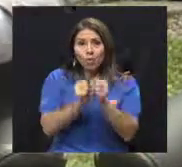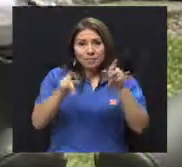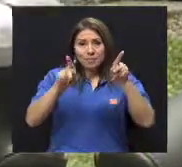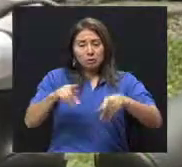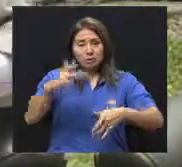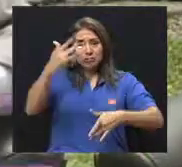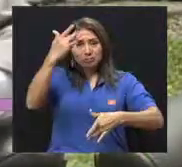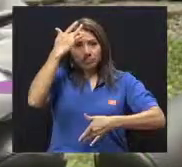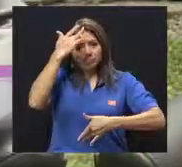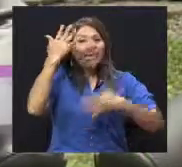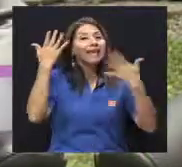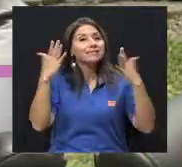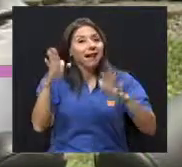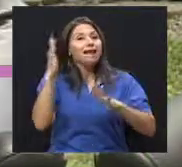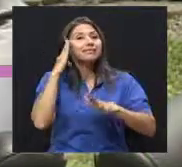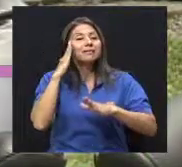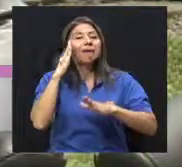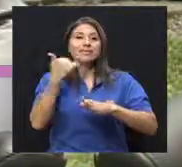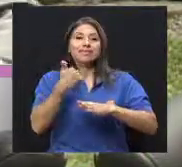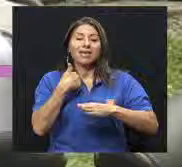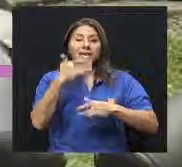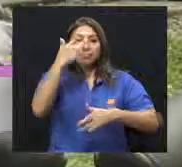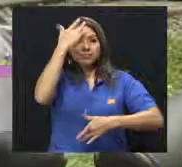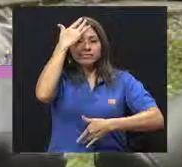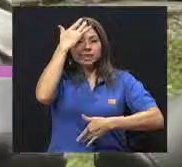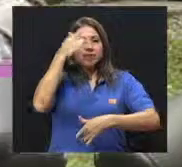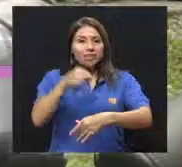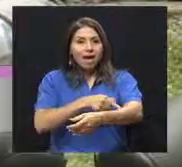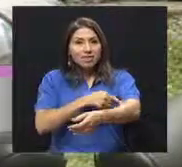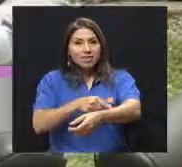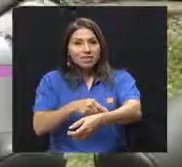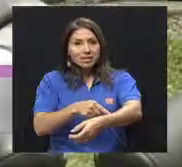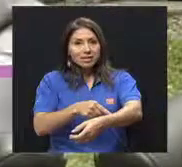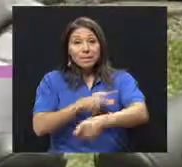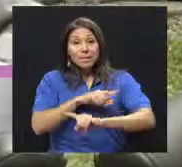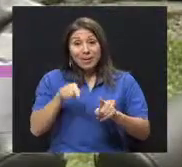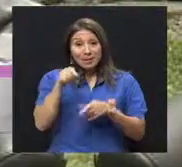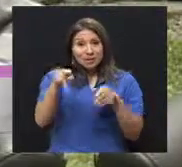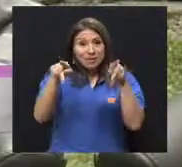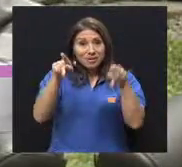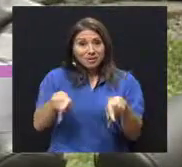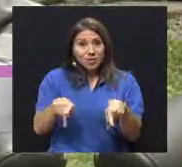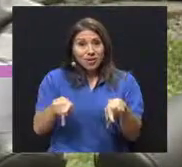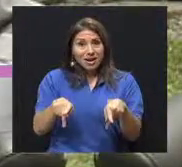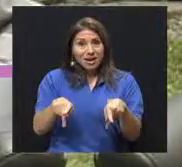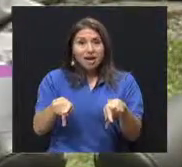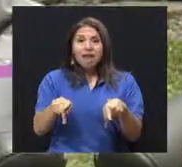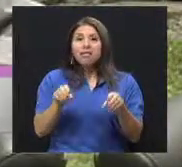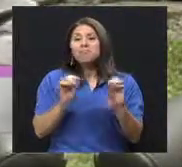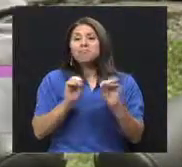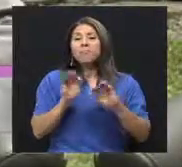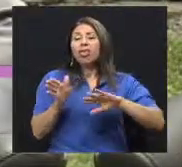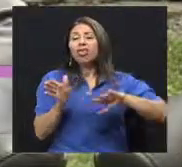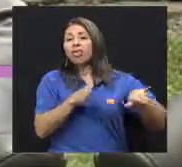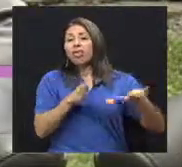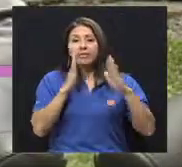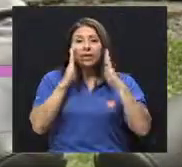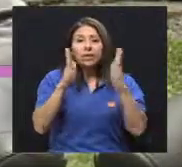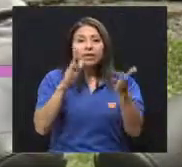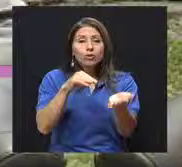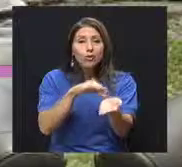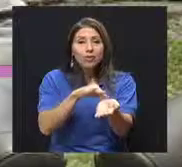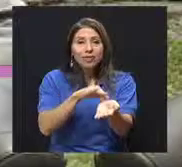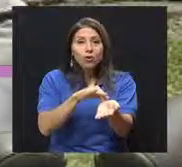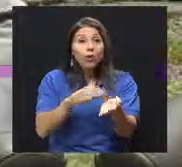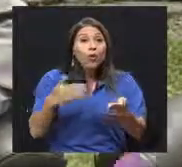paciente ya conocido diabético y que no sigue durante los primeros años de su vida un tratamiento. Una vez que